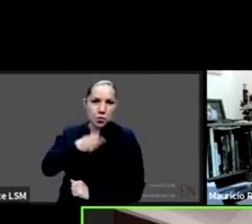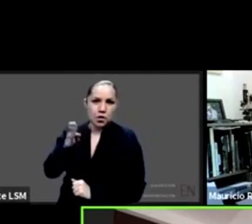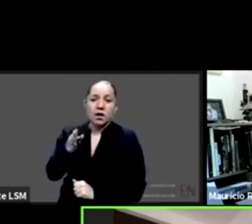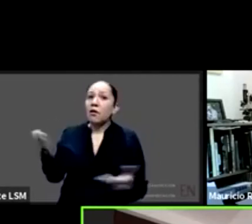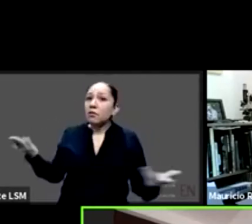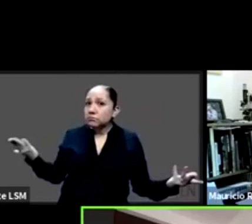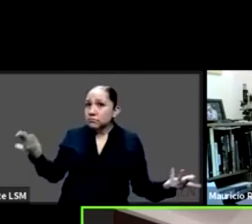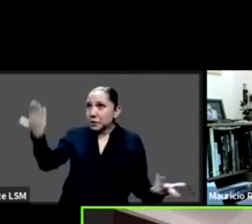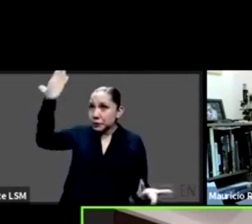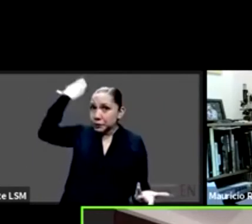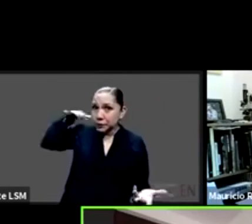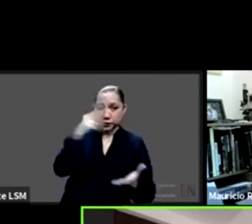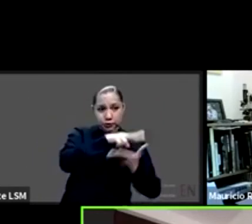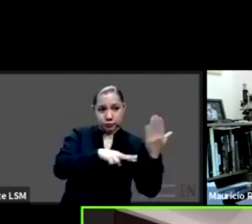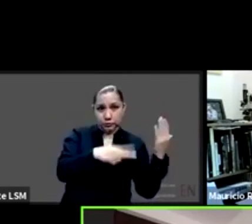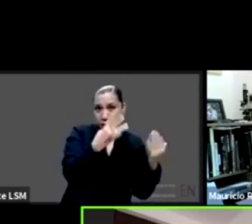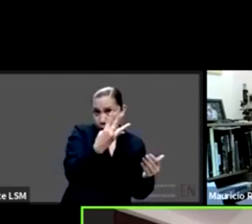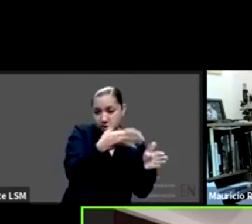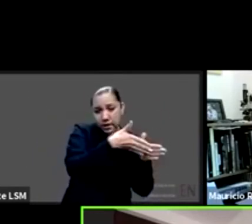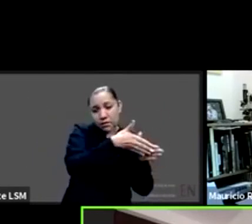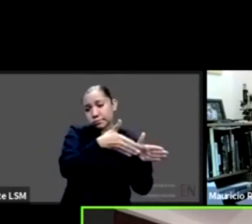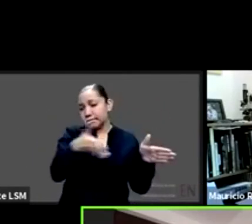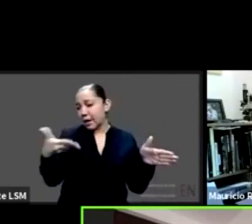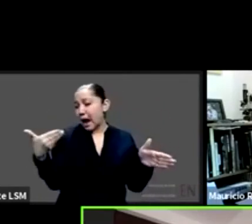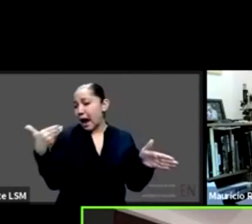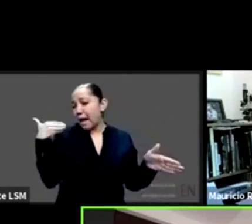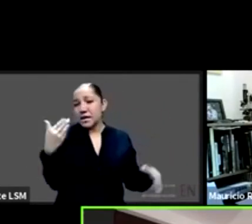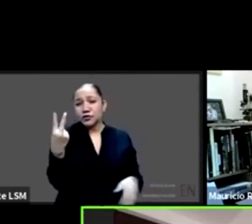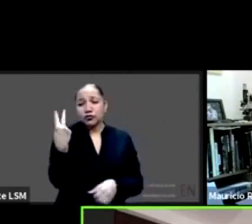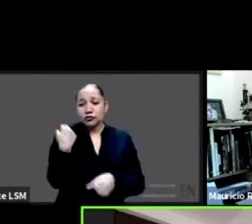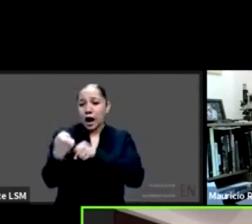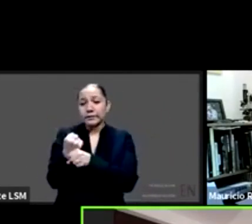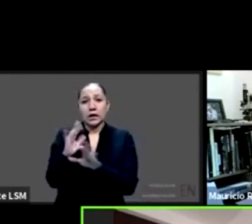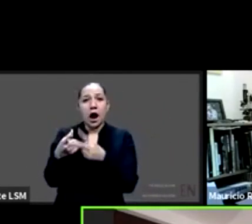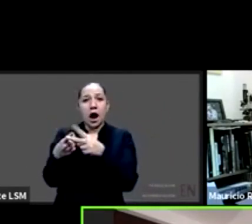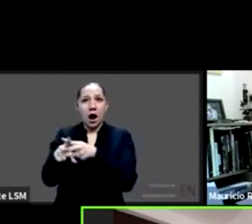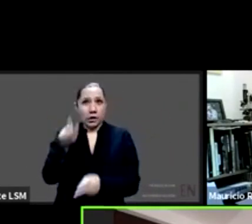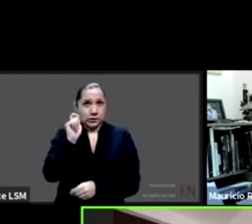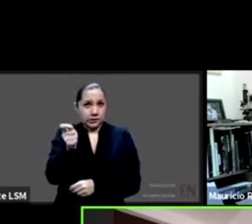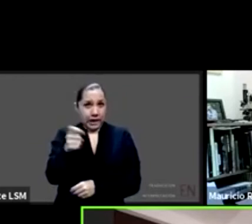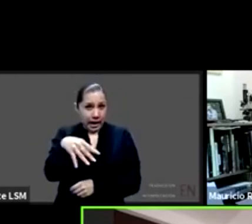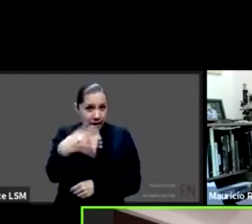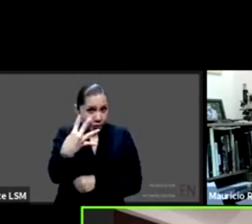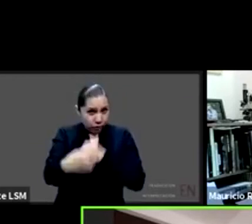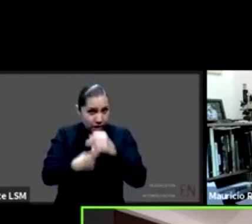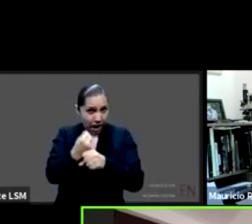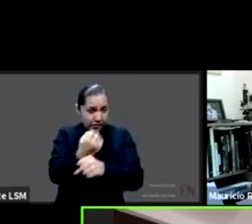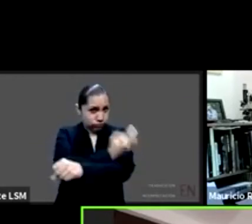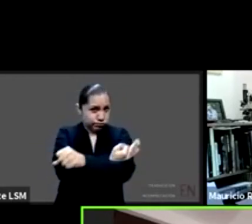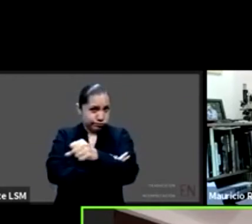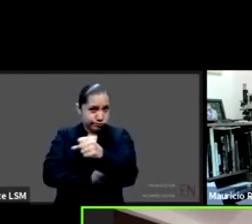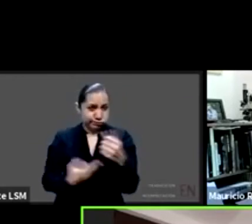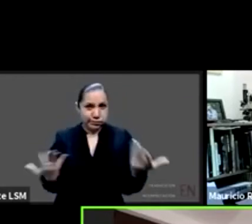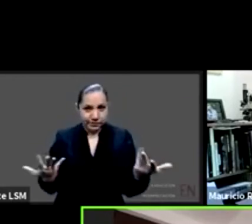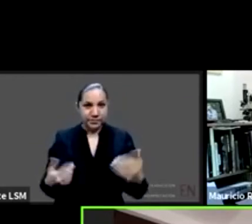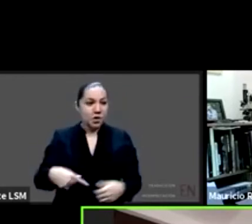fue hace dos años este 14 años después pero como madres como activistas vemos